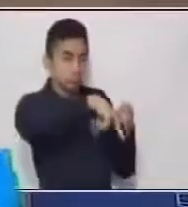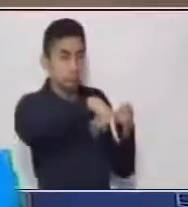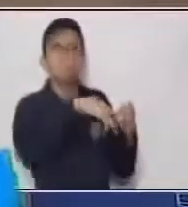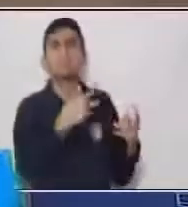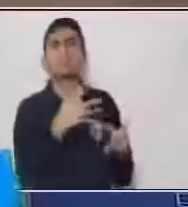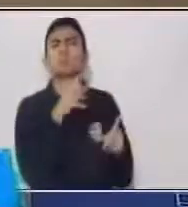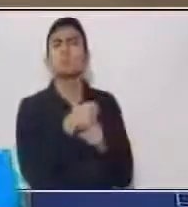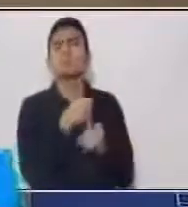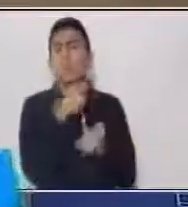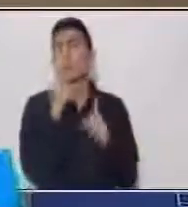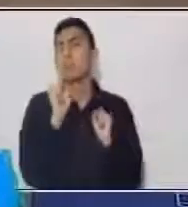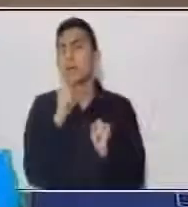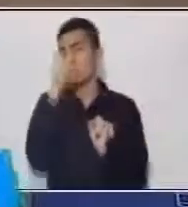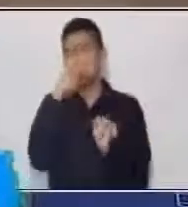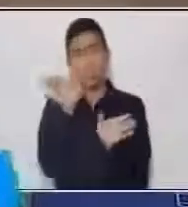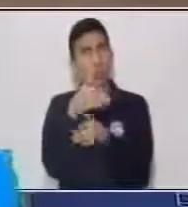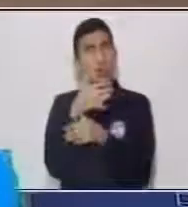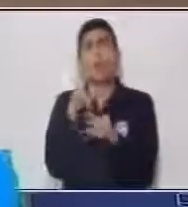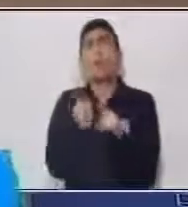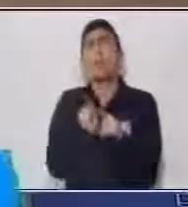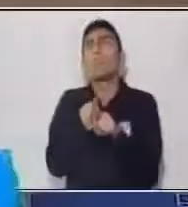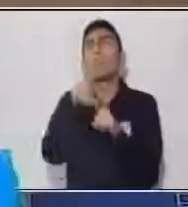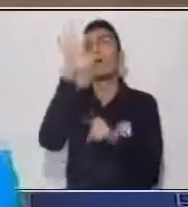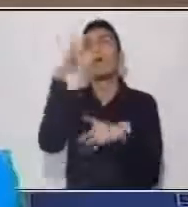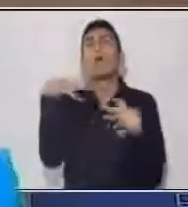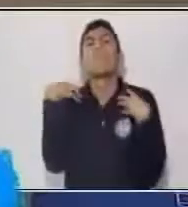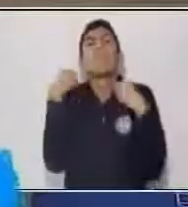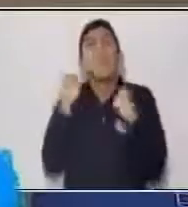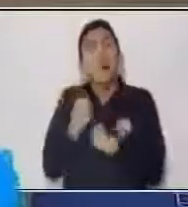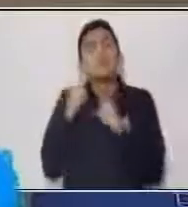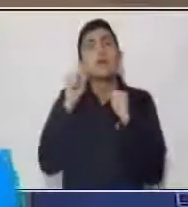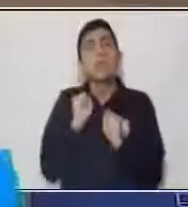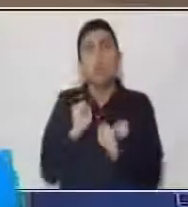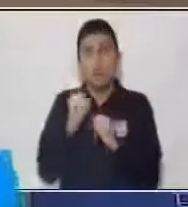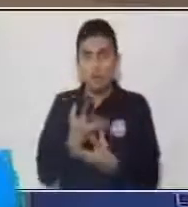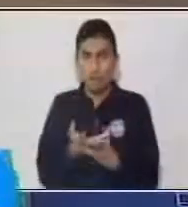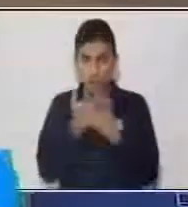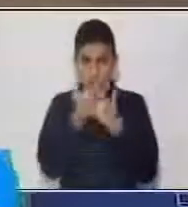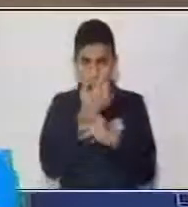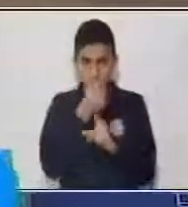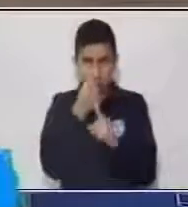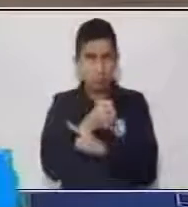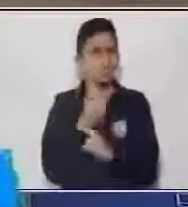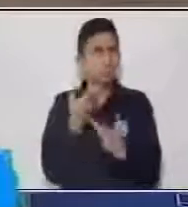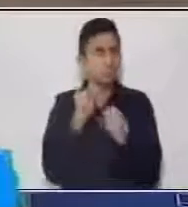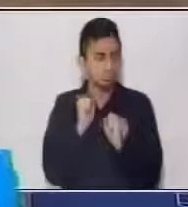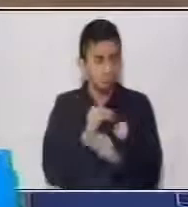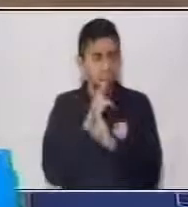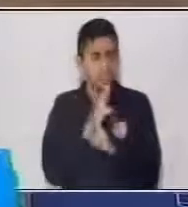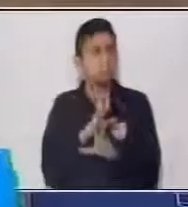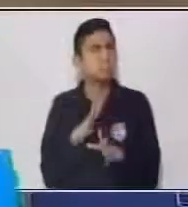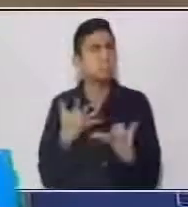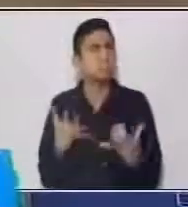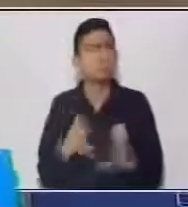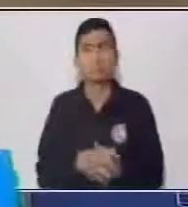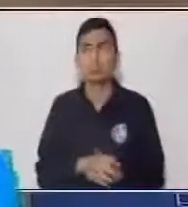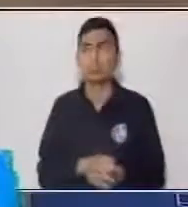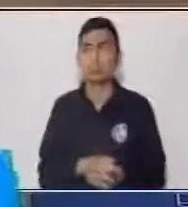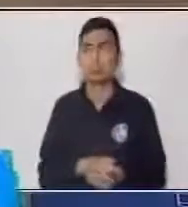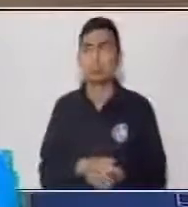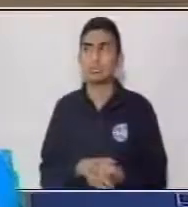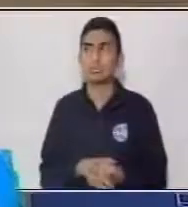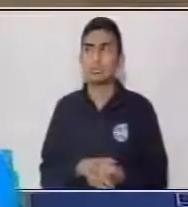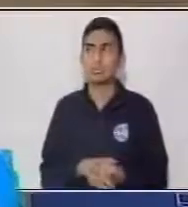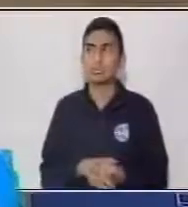el peso del huevo no tuviera mayor fuerza y flotara. Entonces, en conclusión, podemos decir, que